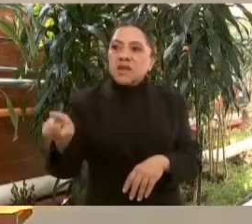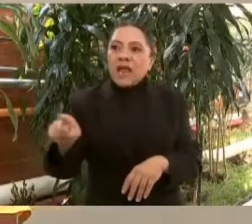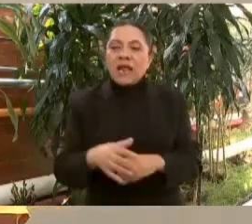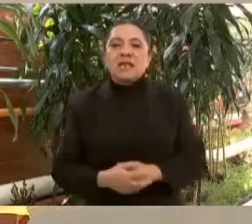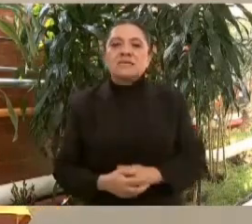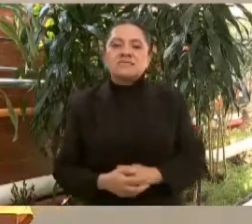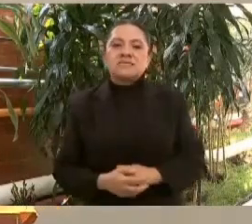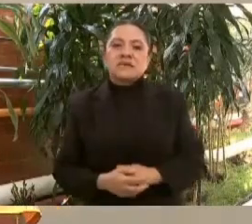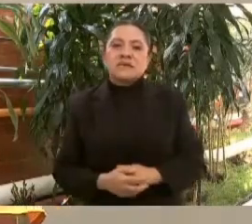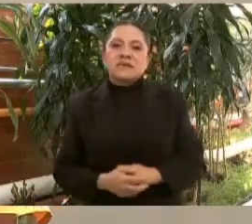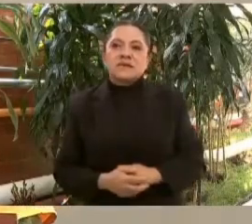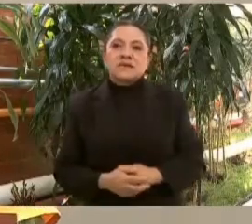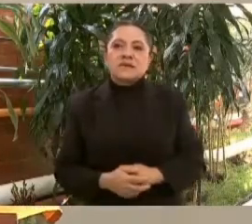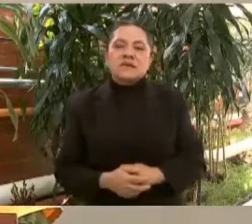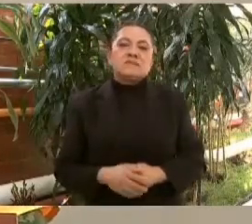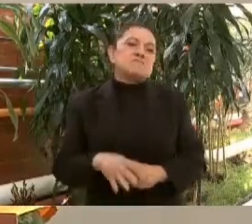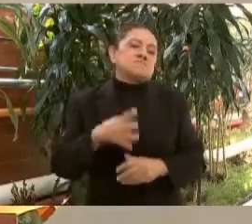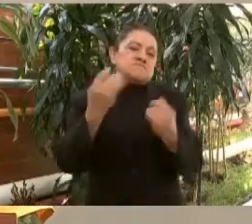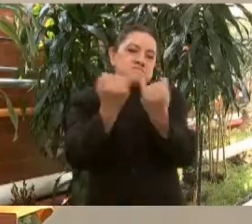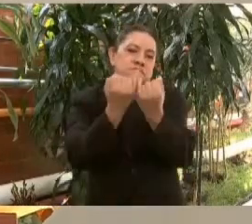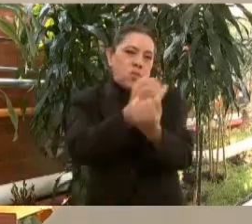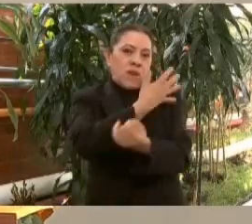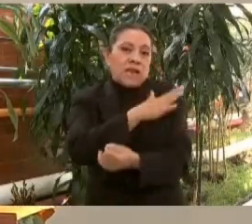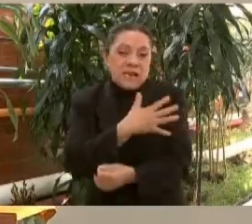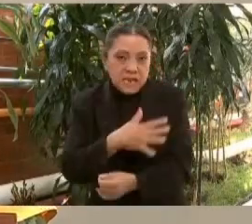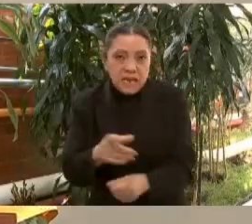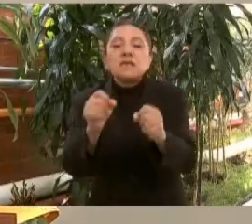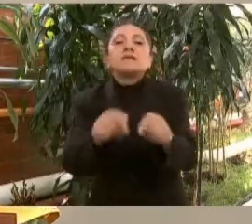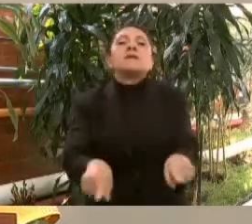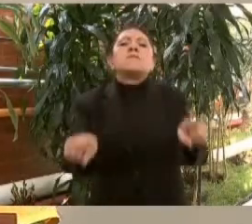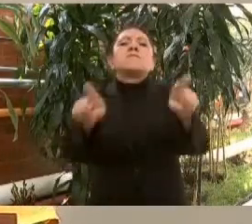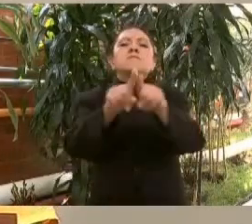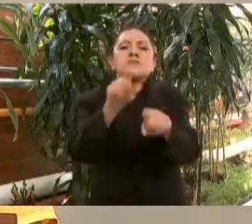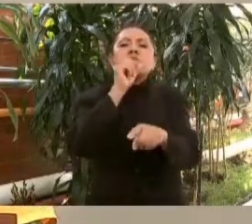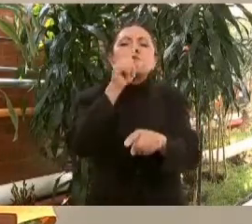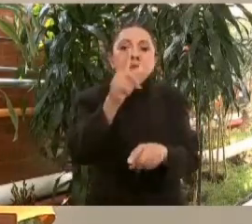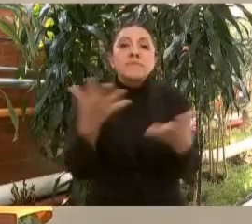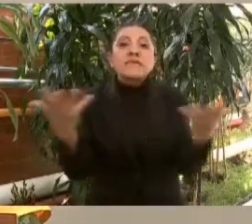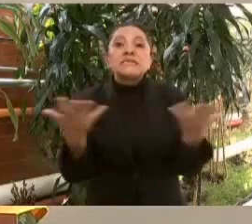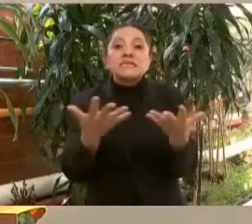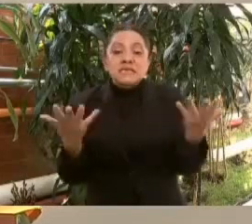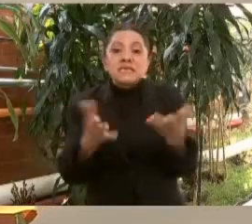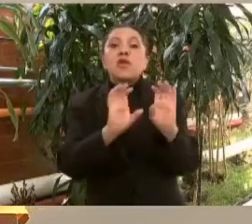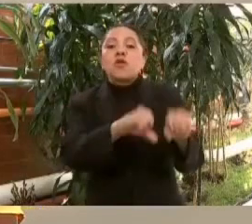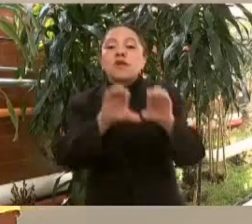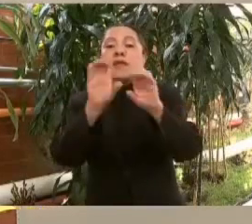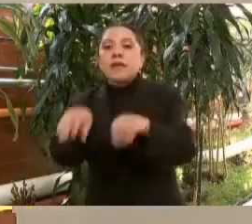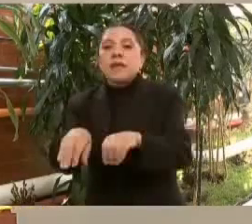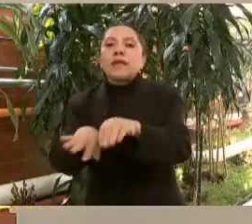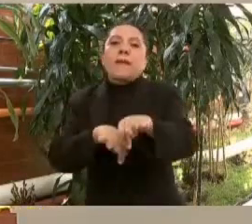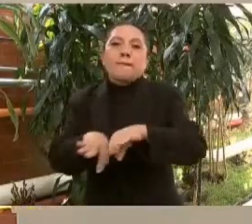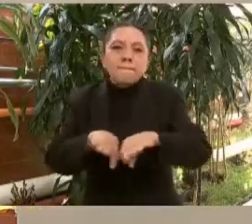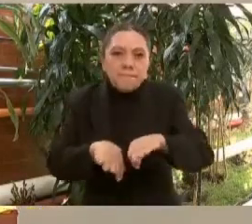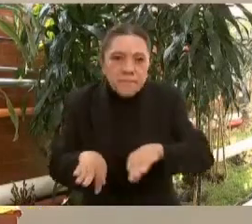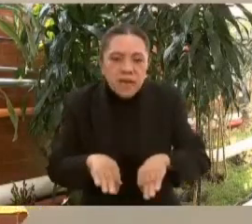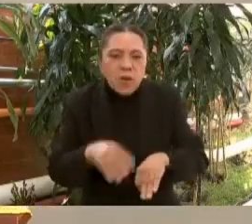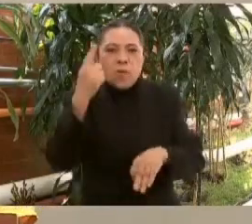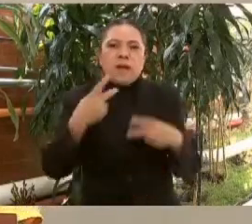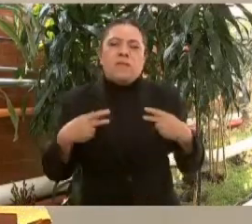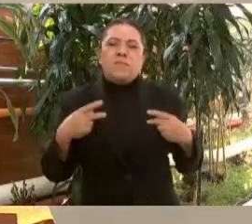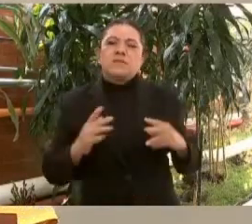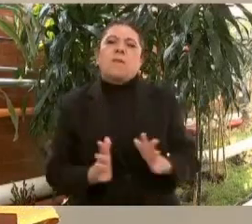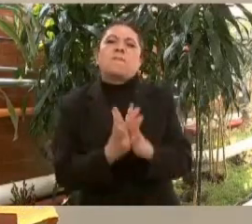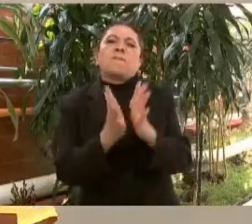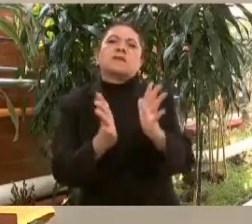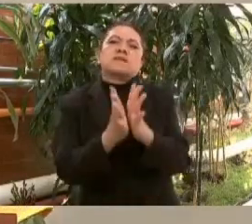de las mismas especialidades. Asimismo, se generaron empleos para 515 personas que participaron con